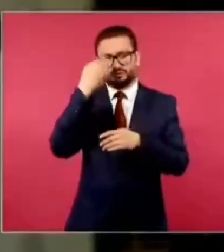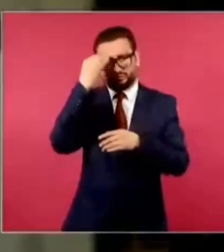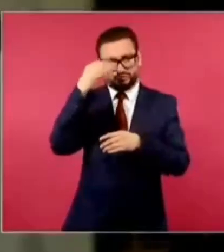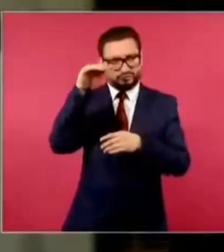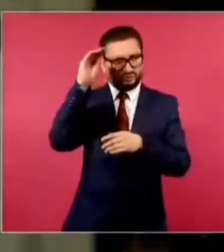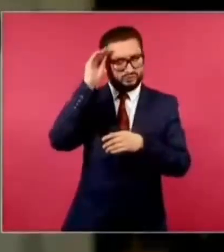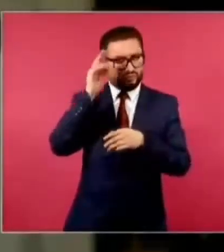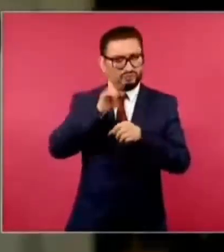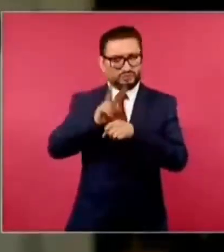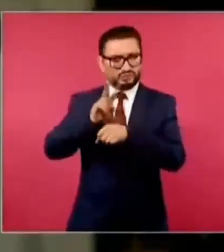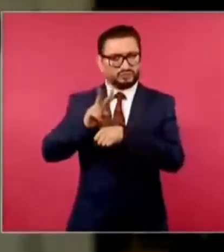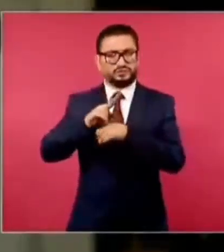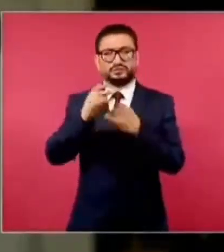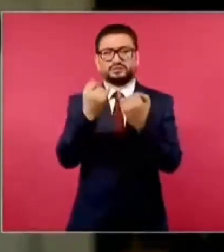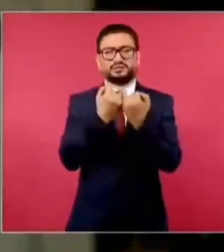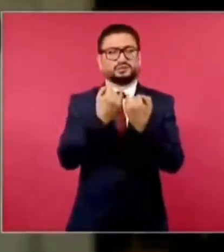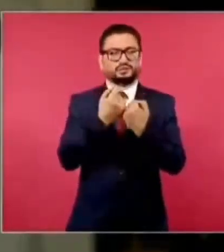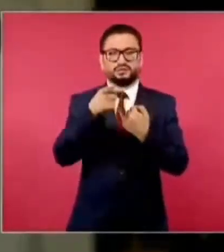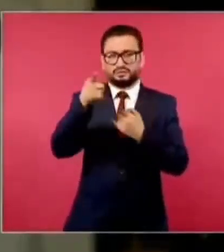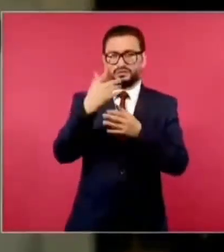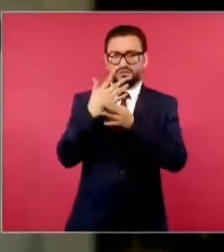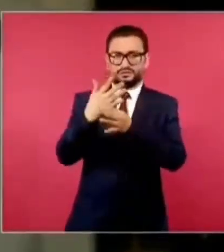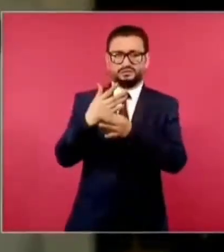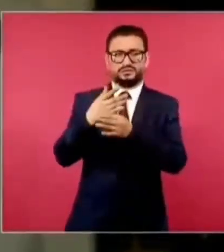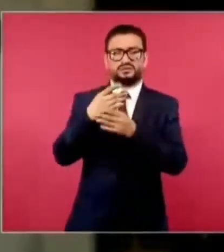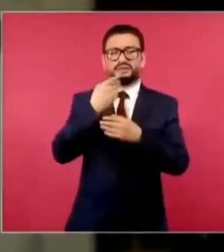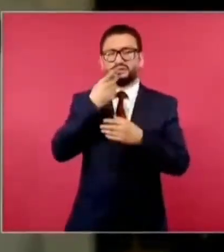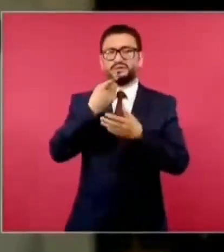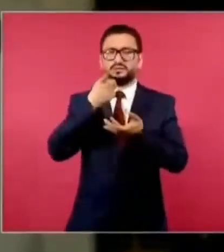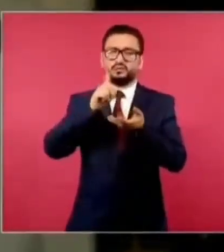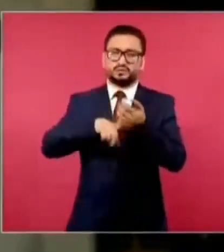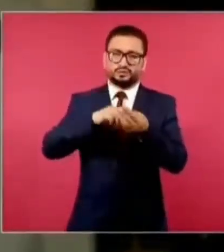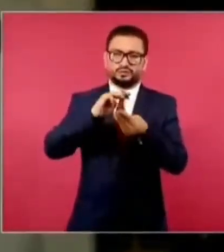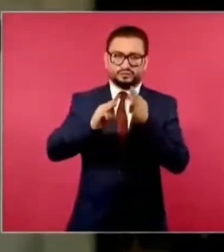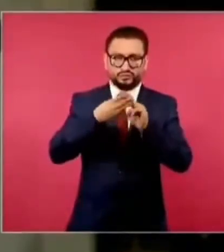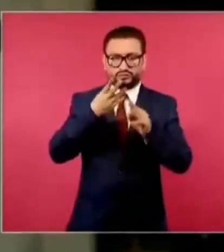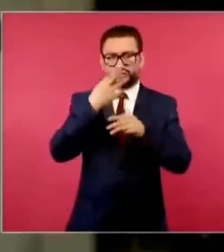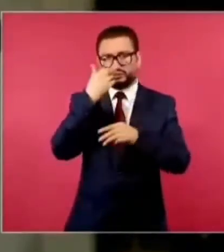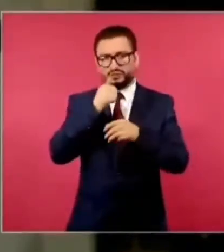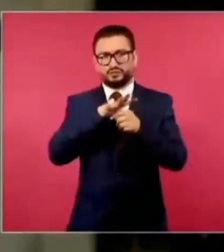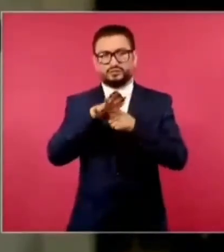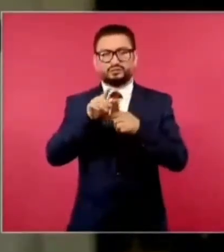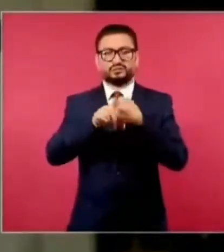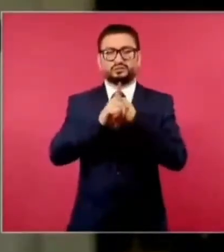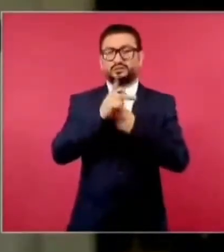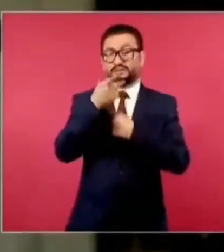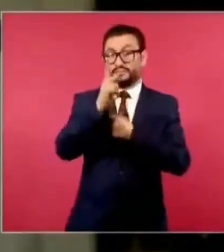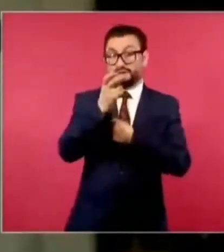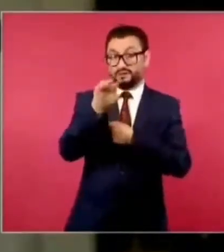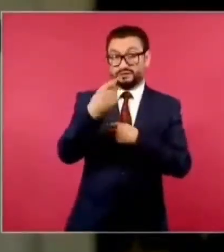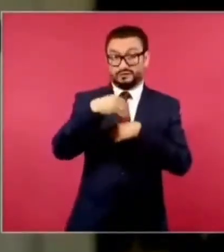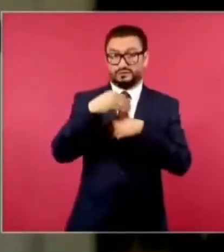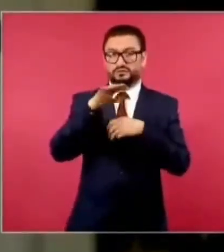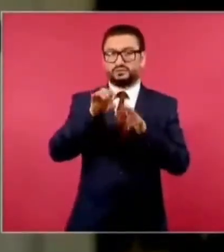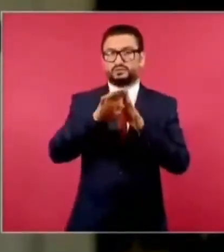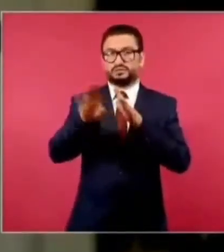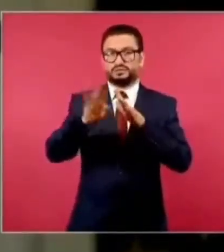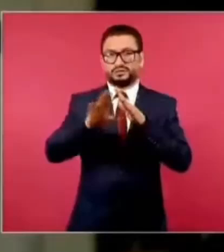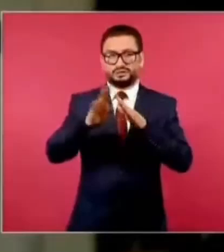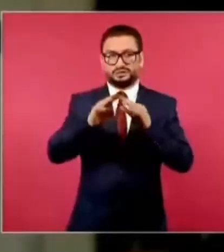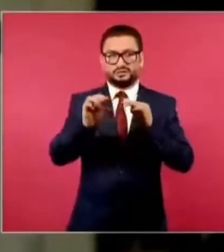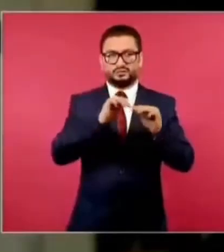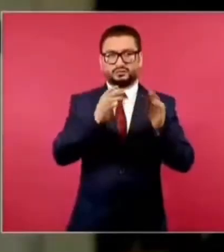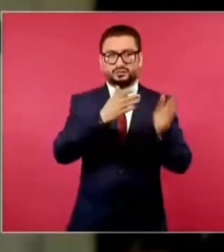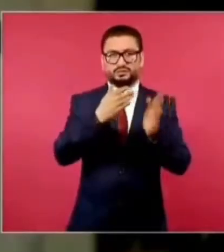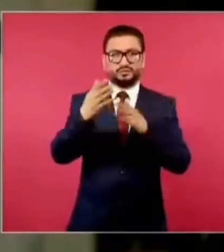constante énfasis en las raíces del problema. Pero además de eso, considera que mover a los migrantes para que no